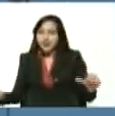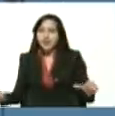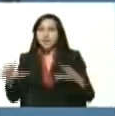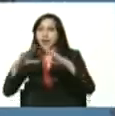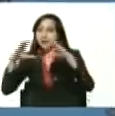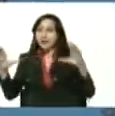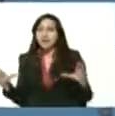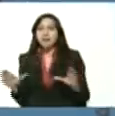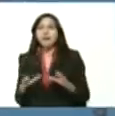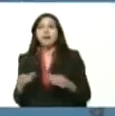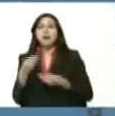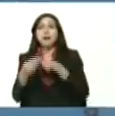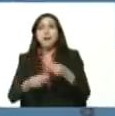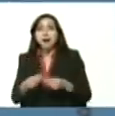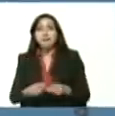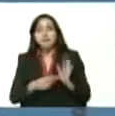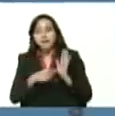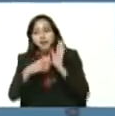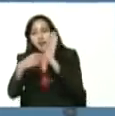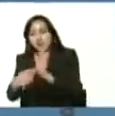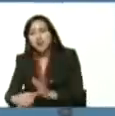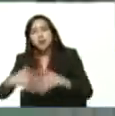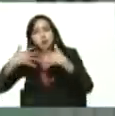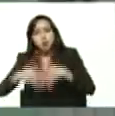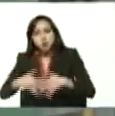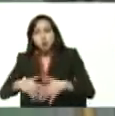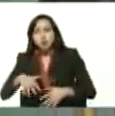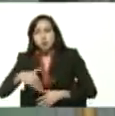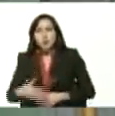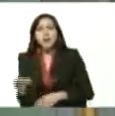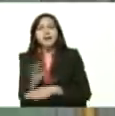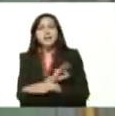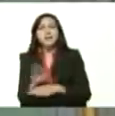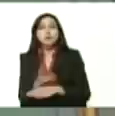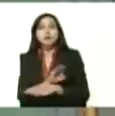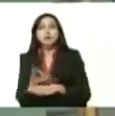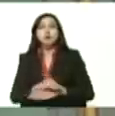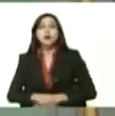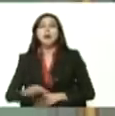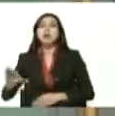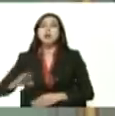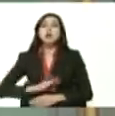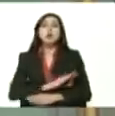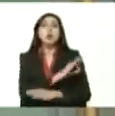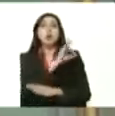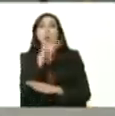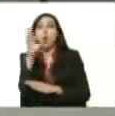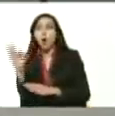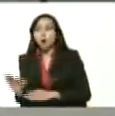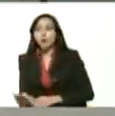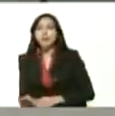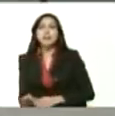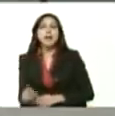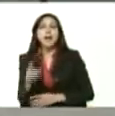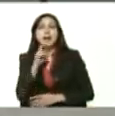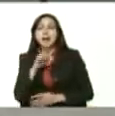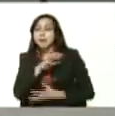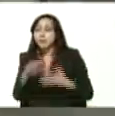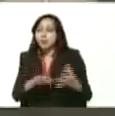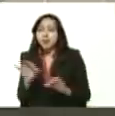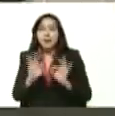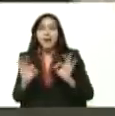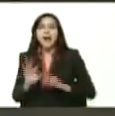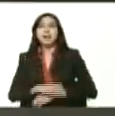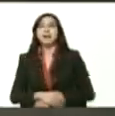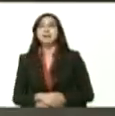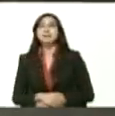permitieron la estabilidad y darle funcionamiento al sistema las 24 horas sin ningún tipo de inconveniente también mejoramos